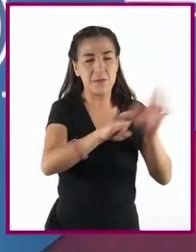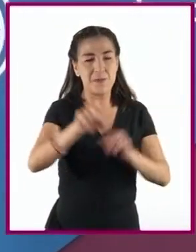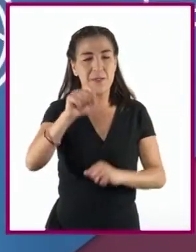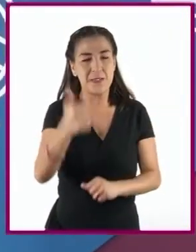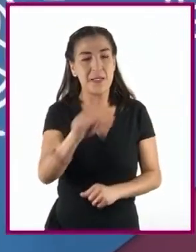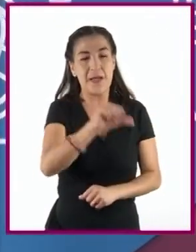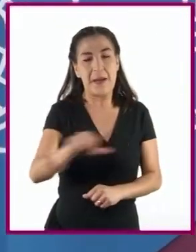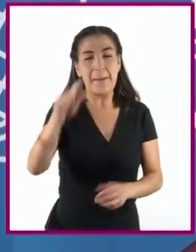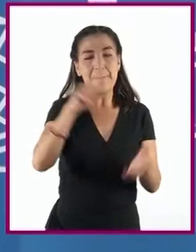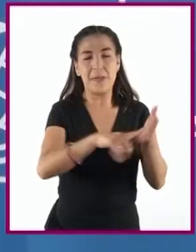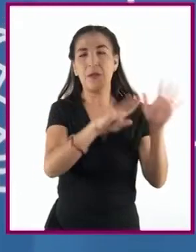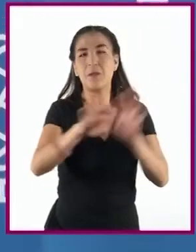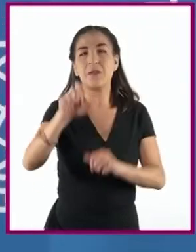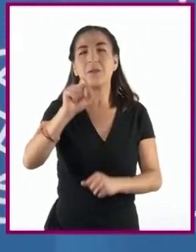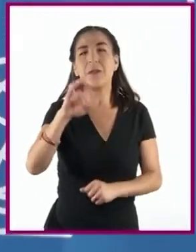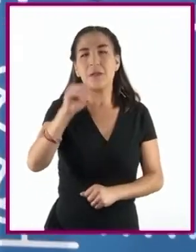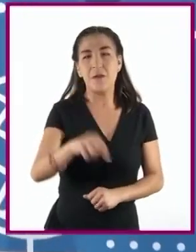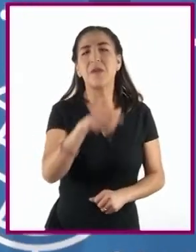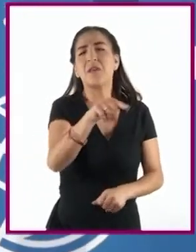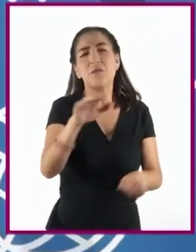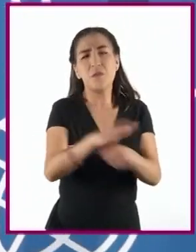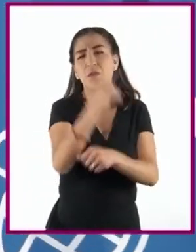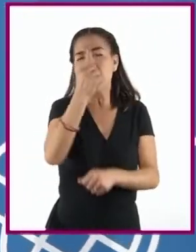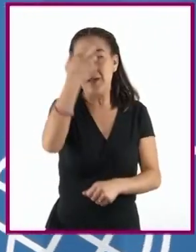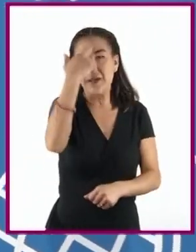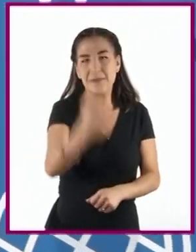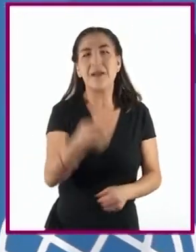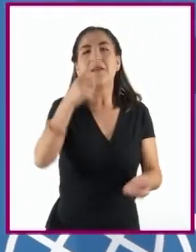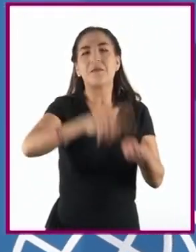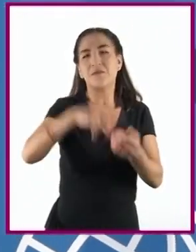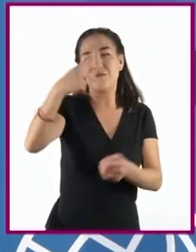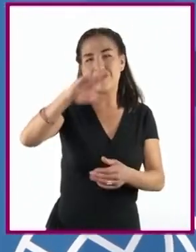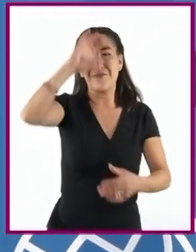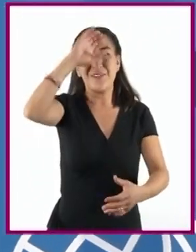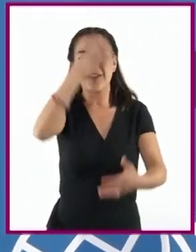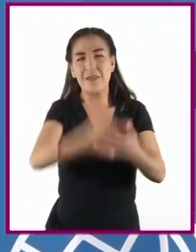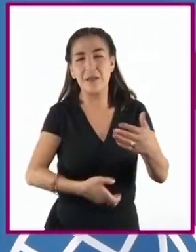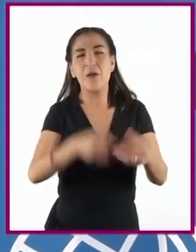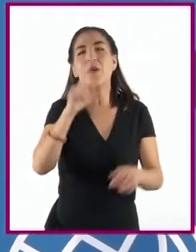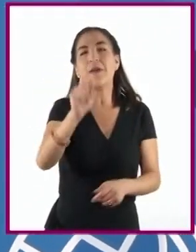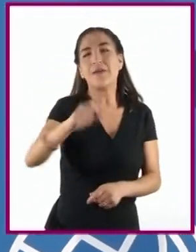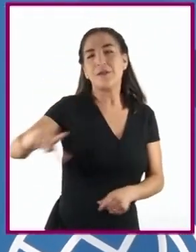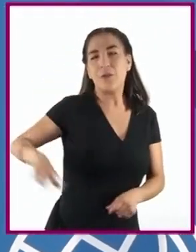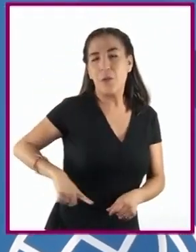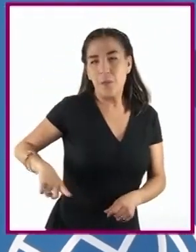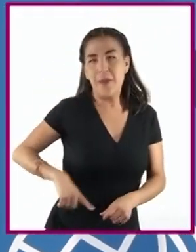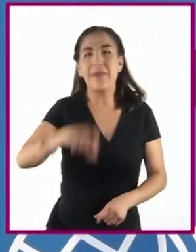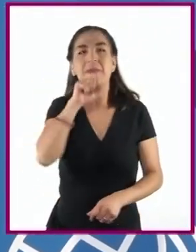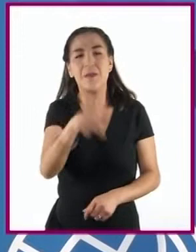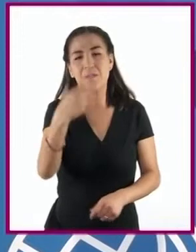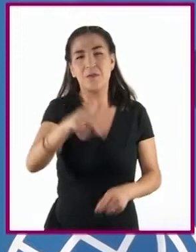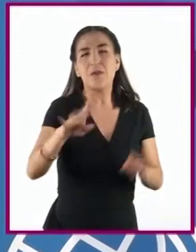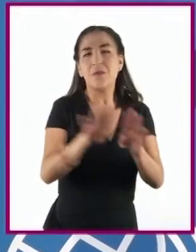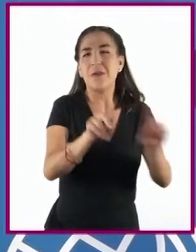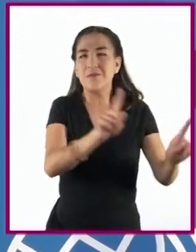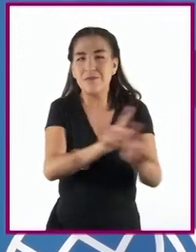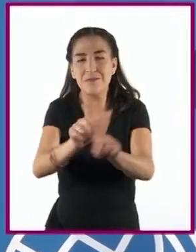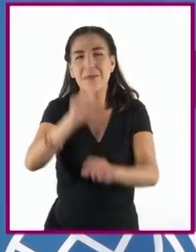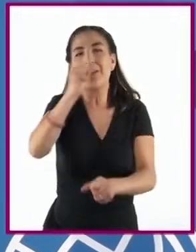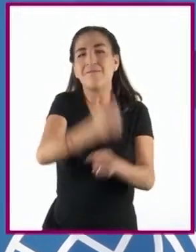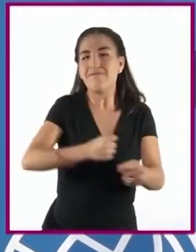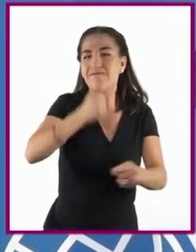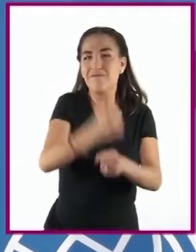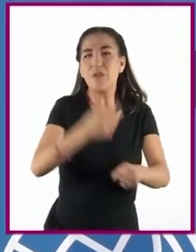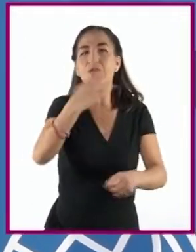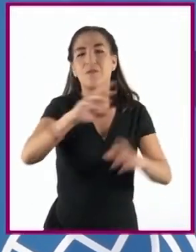1929 debido a medidas anticlericales adoptadas por el gobierno y a la persecución contra las prácticas